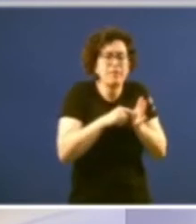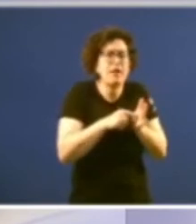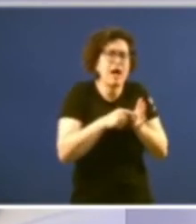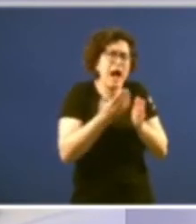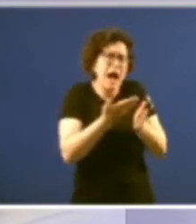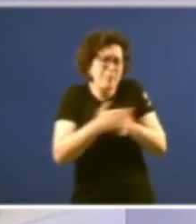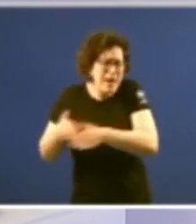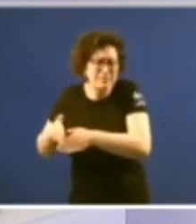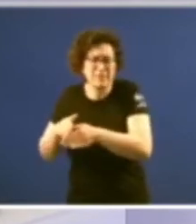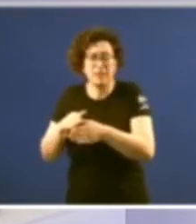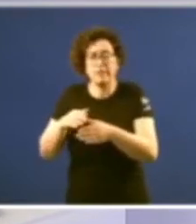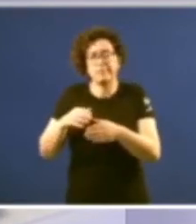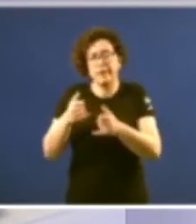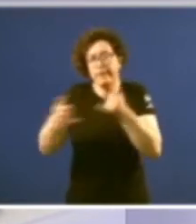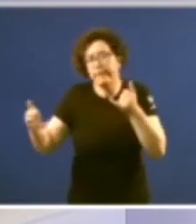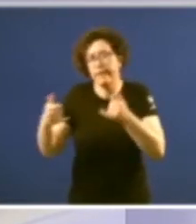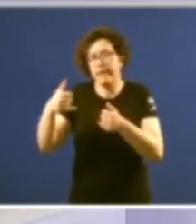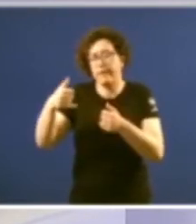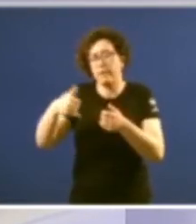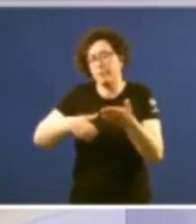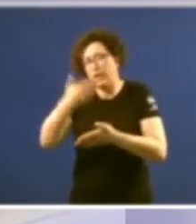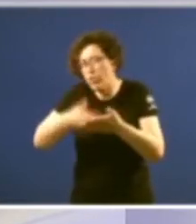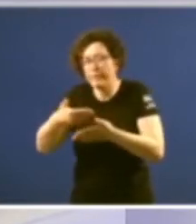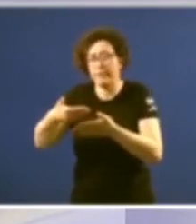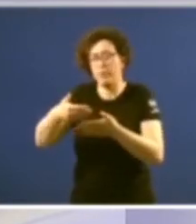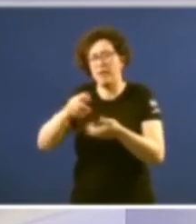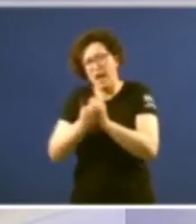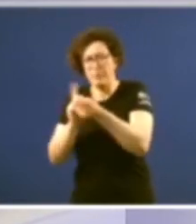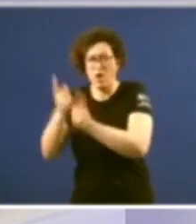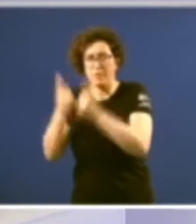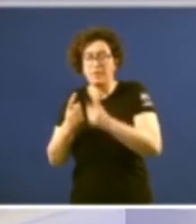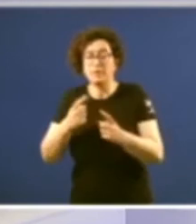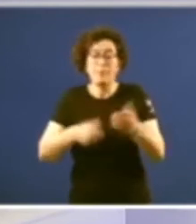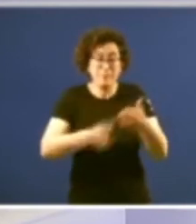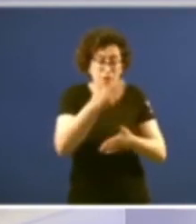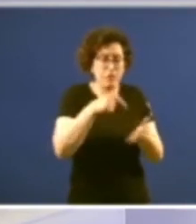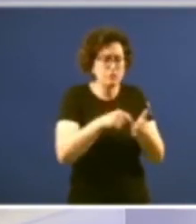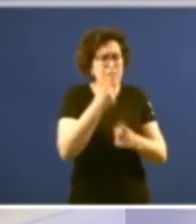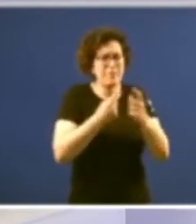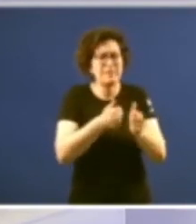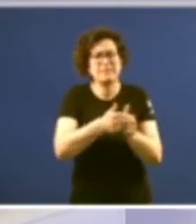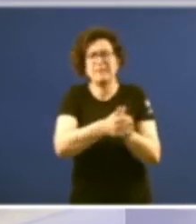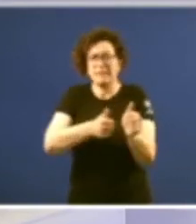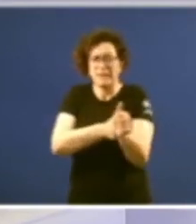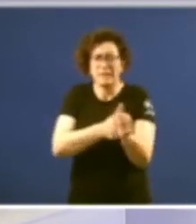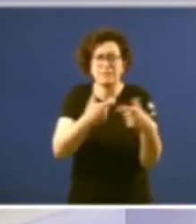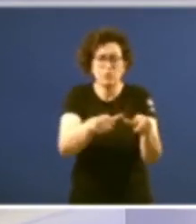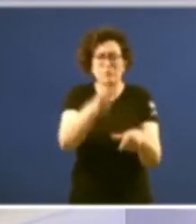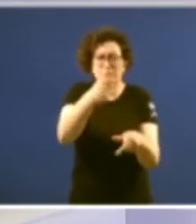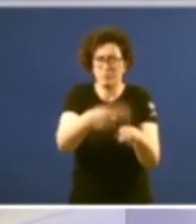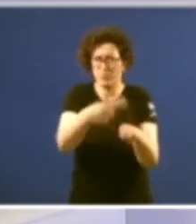línea editorial que en moitos casos era cambiante os xornais galegos marcharon por detrás dos sectores máis politizados